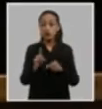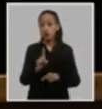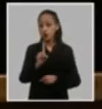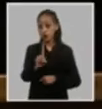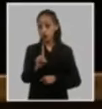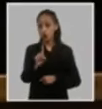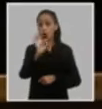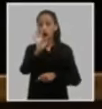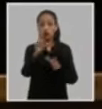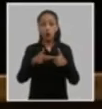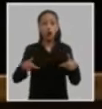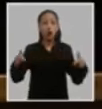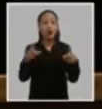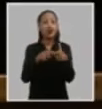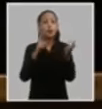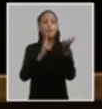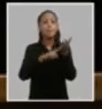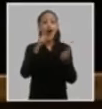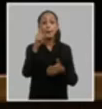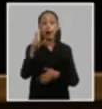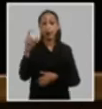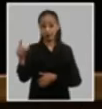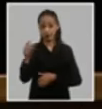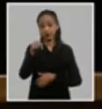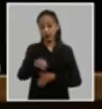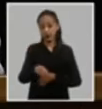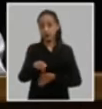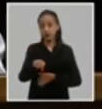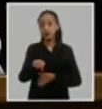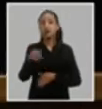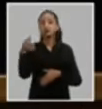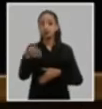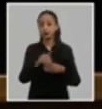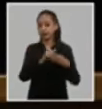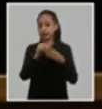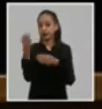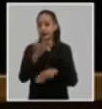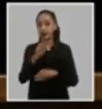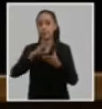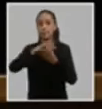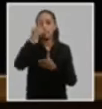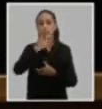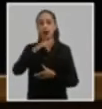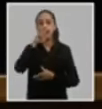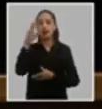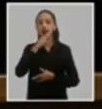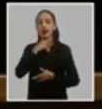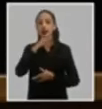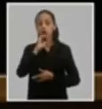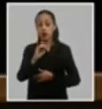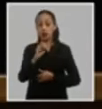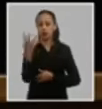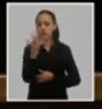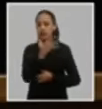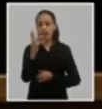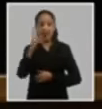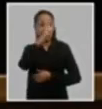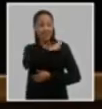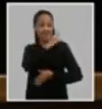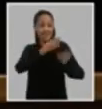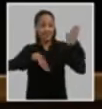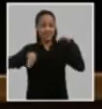del octavo congreso del partido presidida por el compañero Manuel Marrero Cruz primer ministro